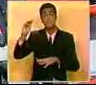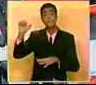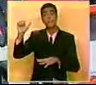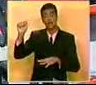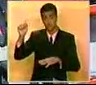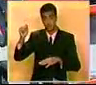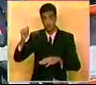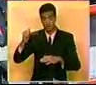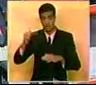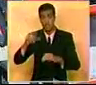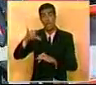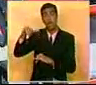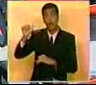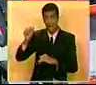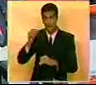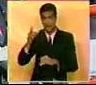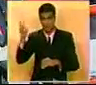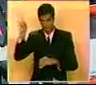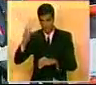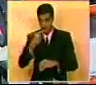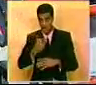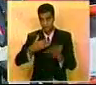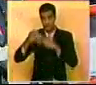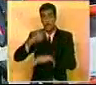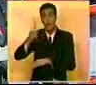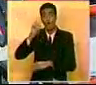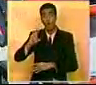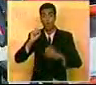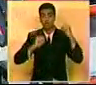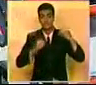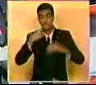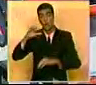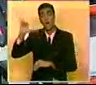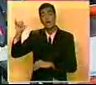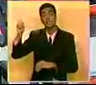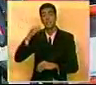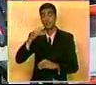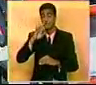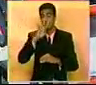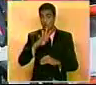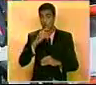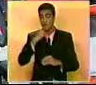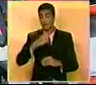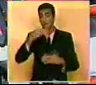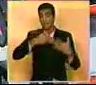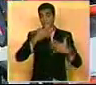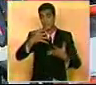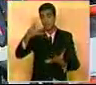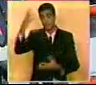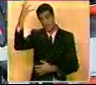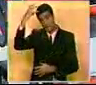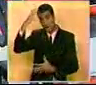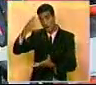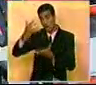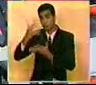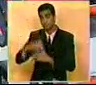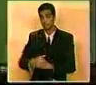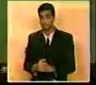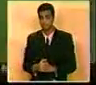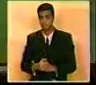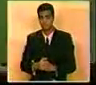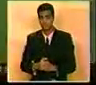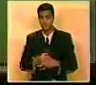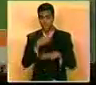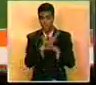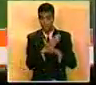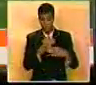Juan Arango cayó en el día de ayer ante el Getafe, un gol por cero, en el inicio de los cuartos de final de la Copa del Rey. El encuentro